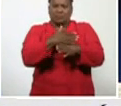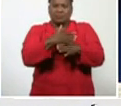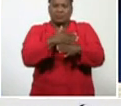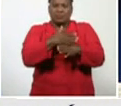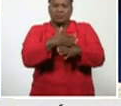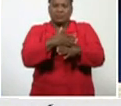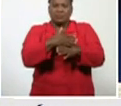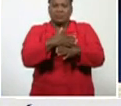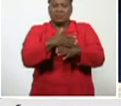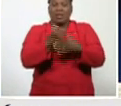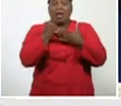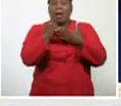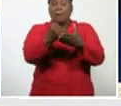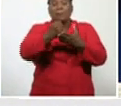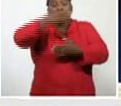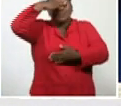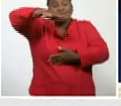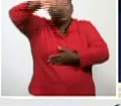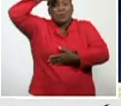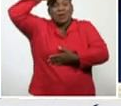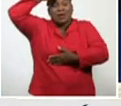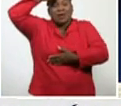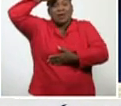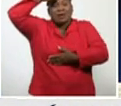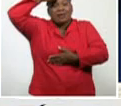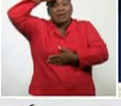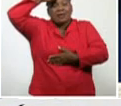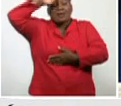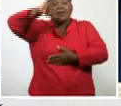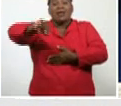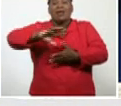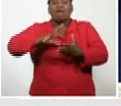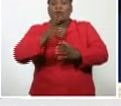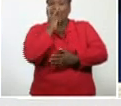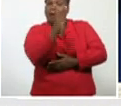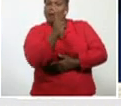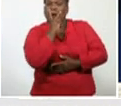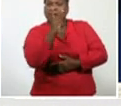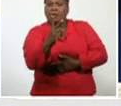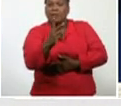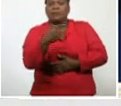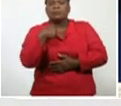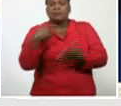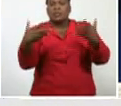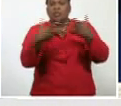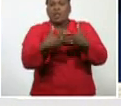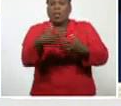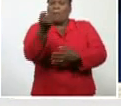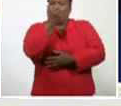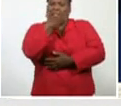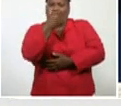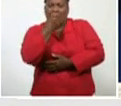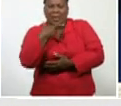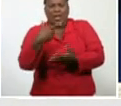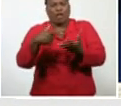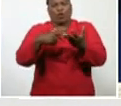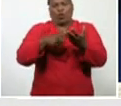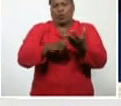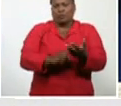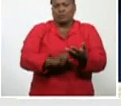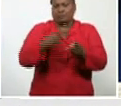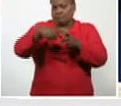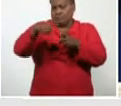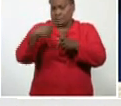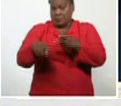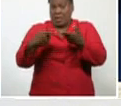los aportes, Cuba, en el tratamiento, tiene que ver, mucho con los medicamentos, y demás, pero, en el